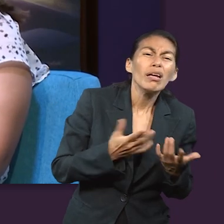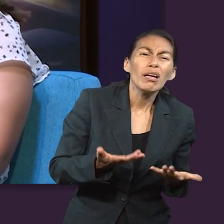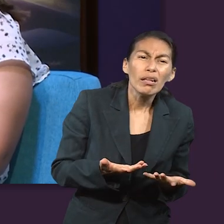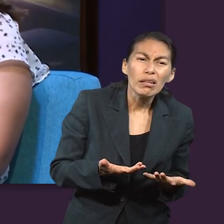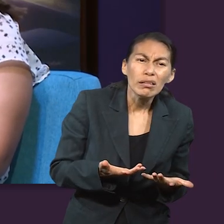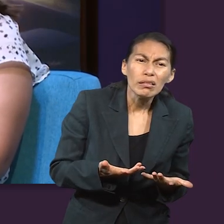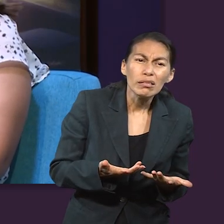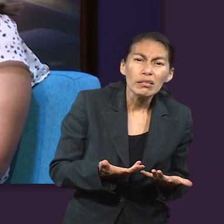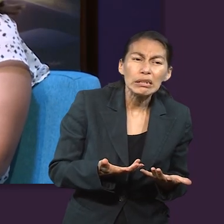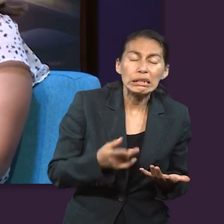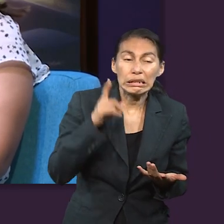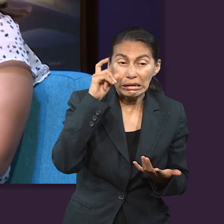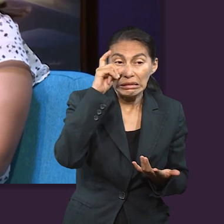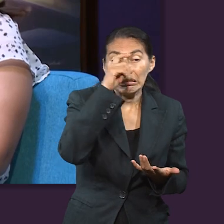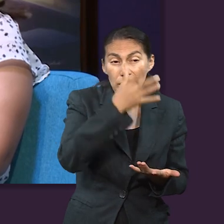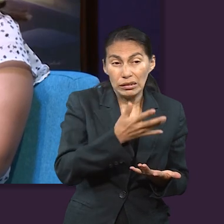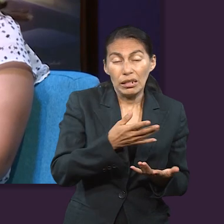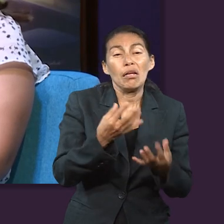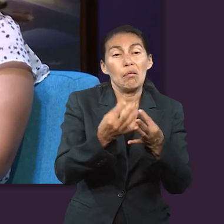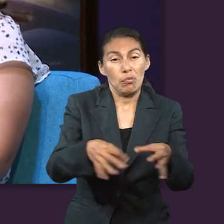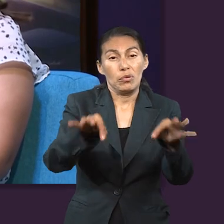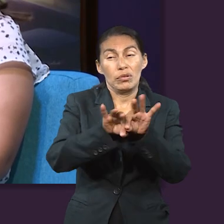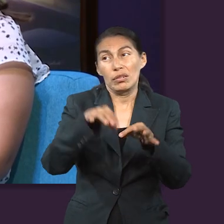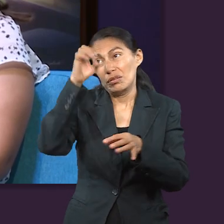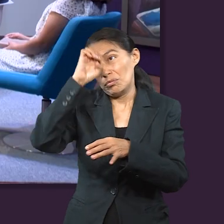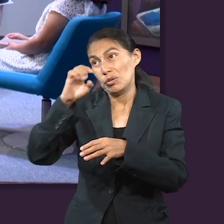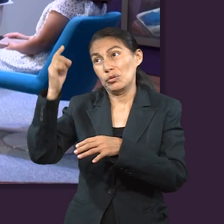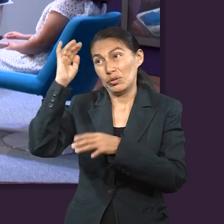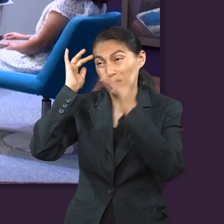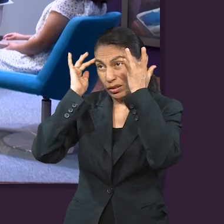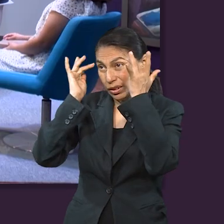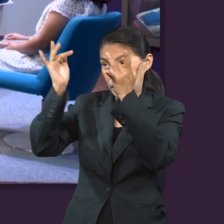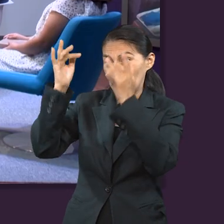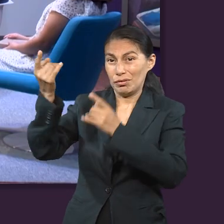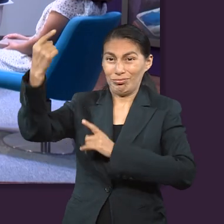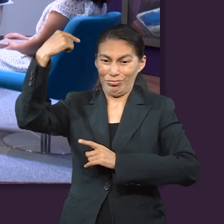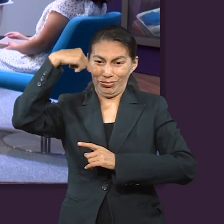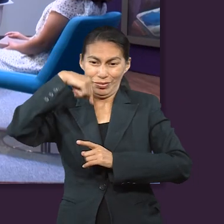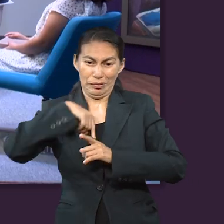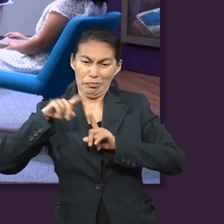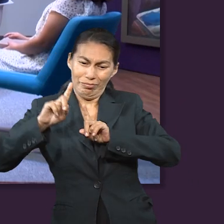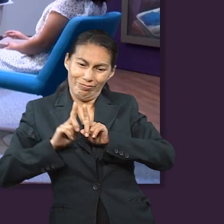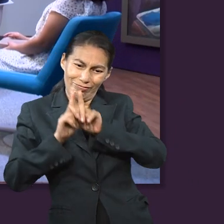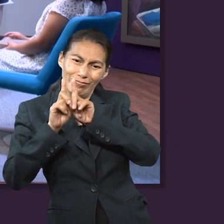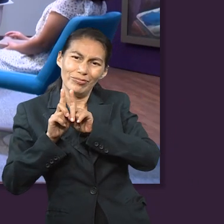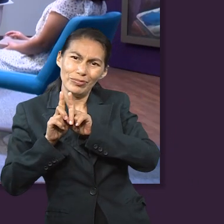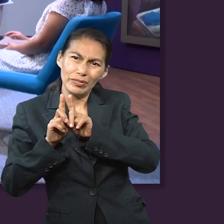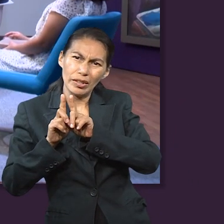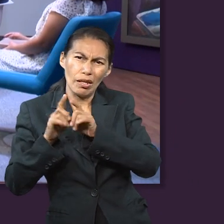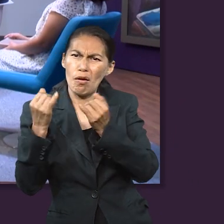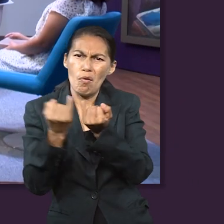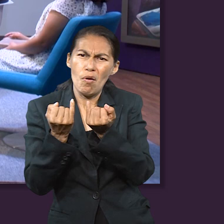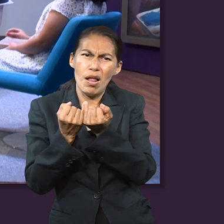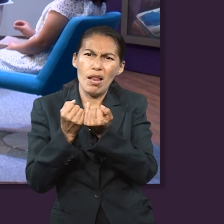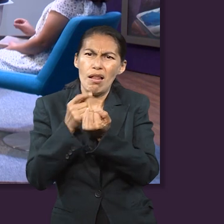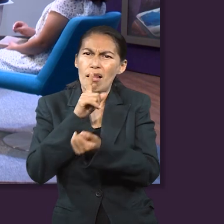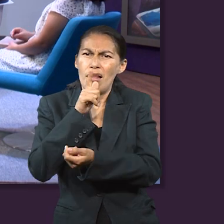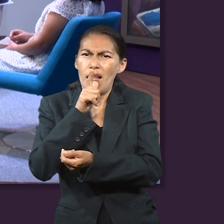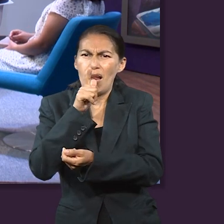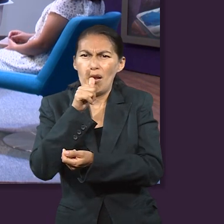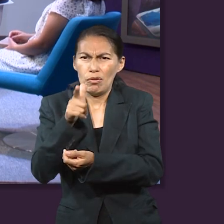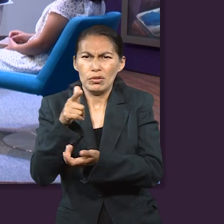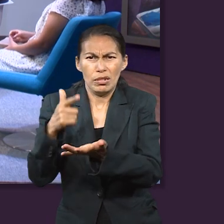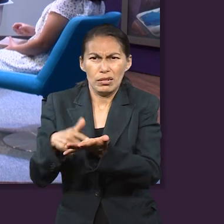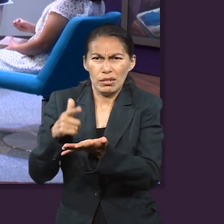somos cuando estamos solos, cuando no tenemos al Espíritu Santo en nuestras vidas? Y creo que es bien importante considerar al Espíritu Santo como ese